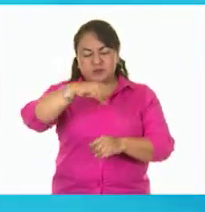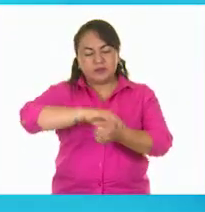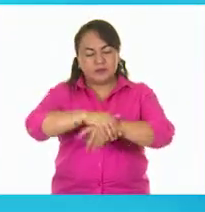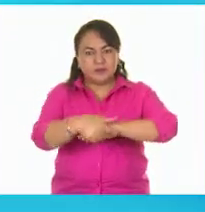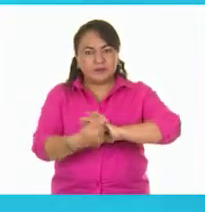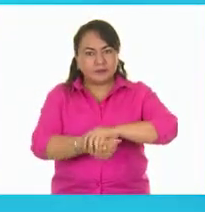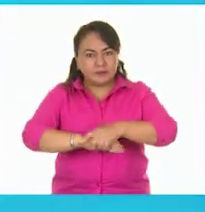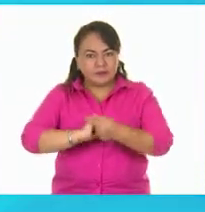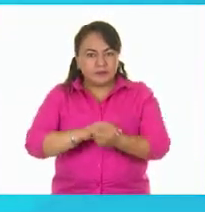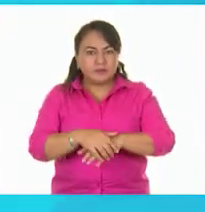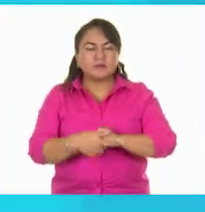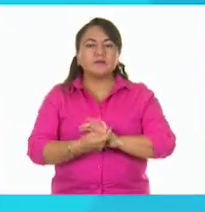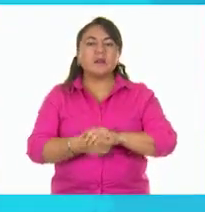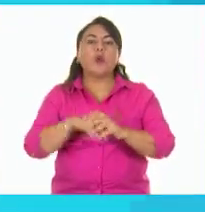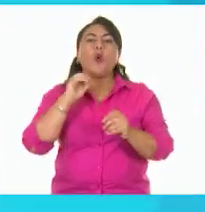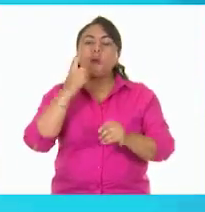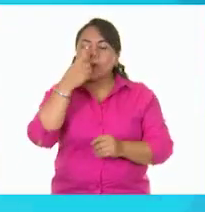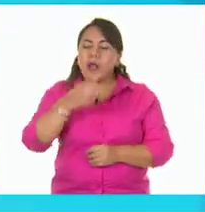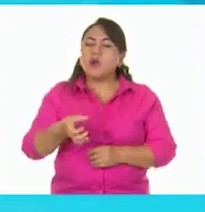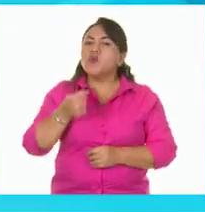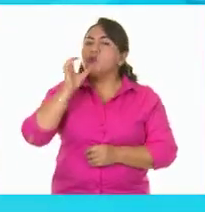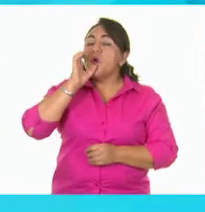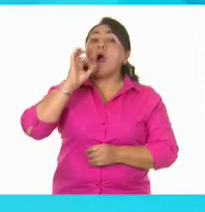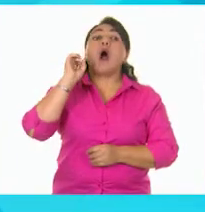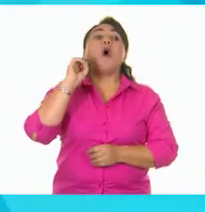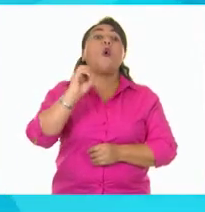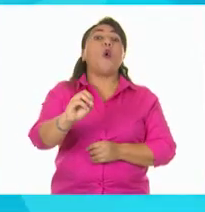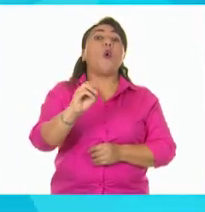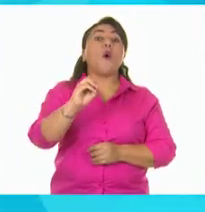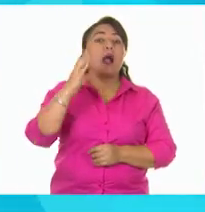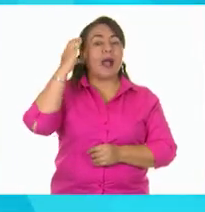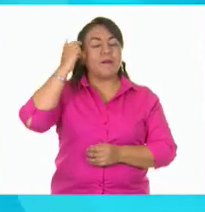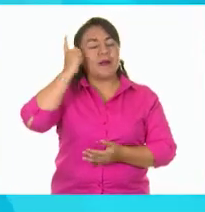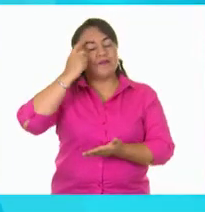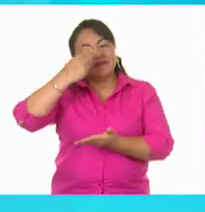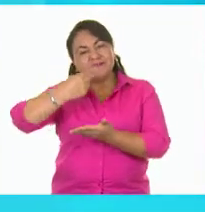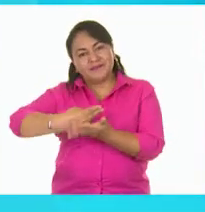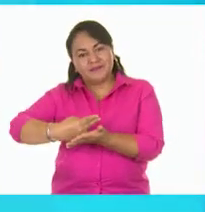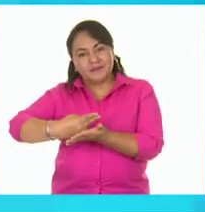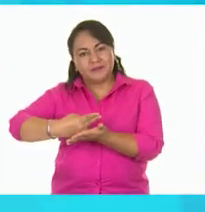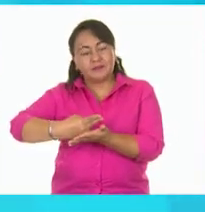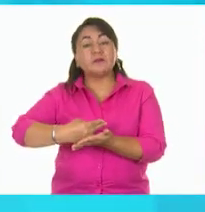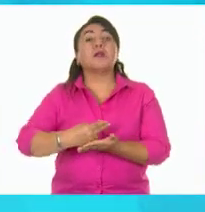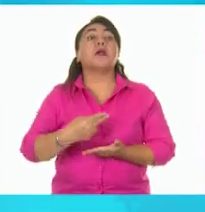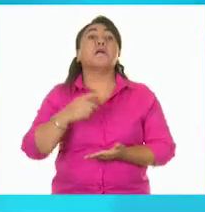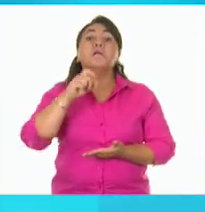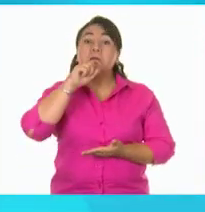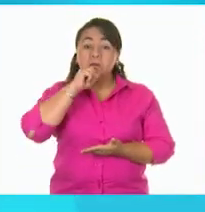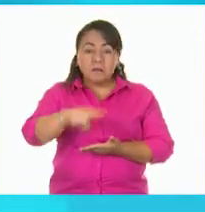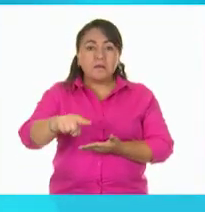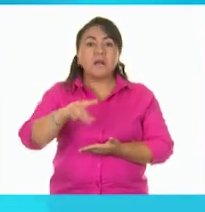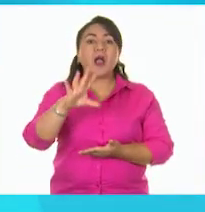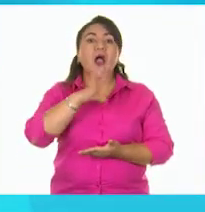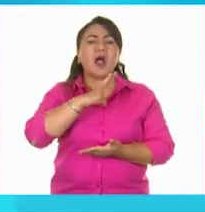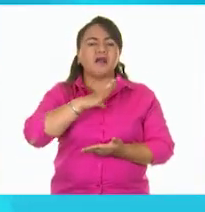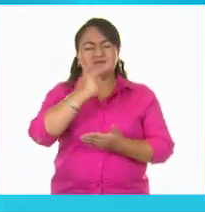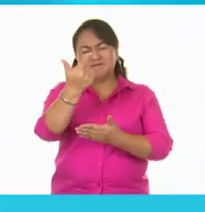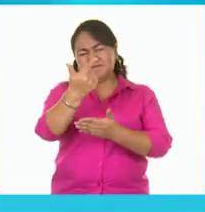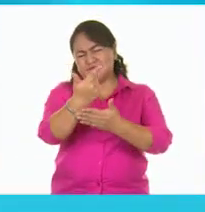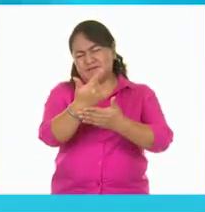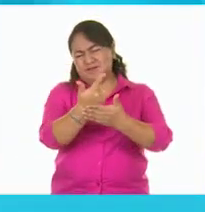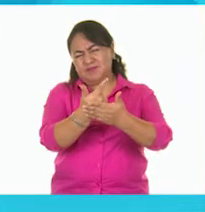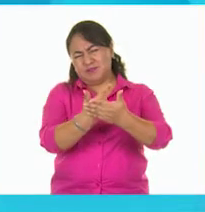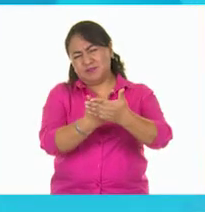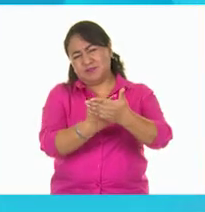las manos o la que usas para beber, incluso la cama donde duermes. De hecho, podríamos hacer una gran lista